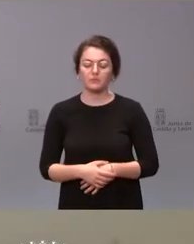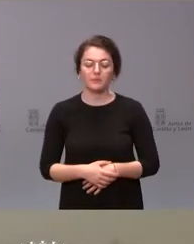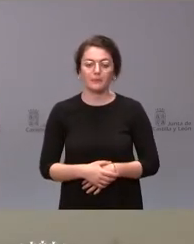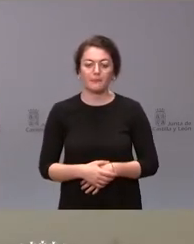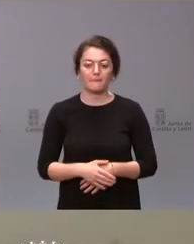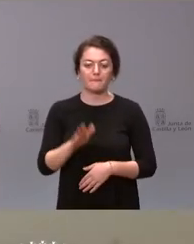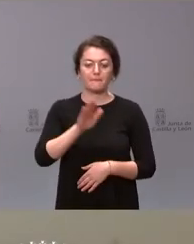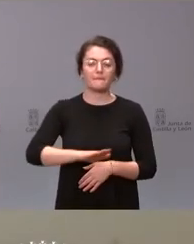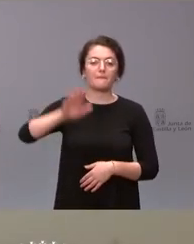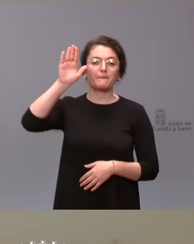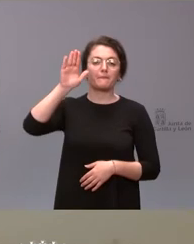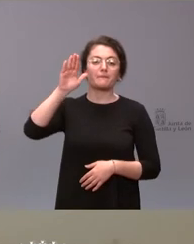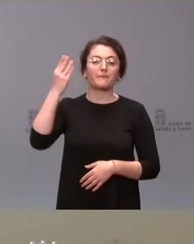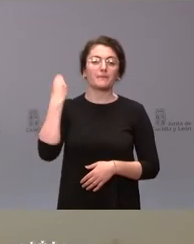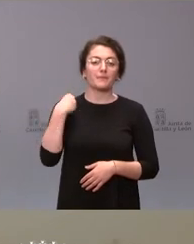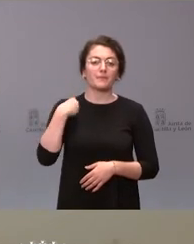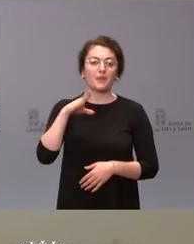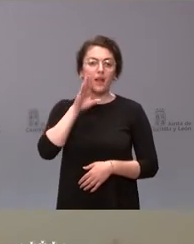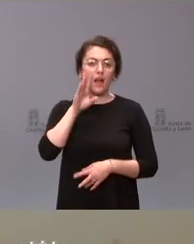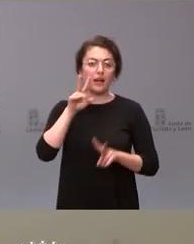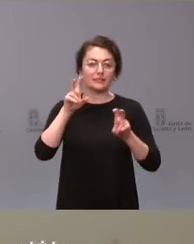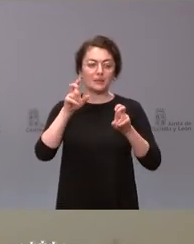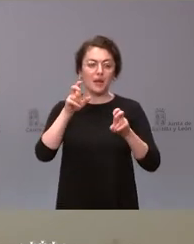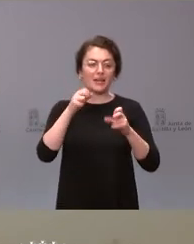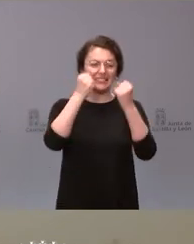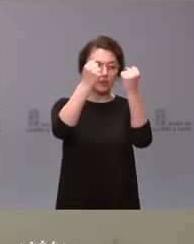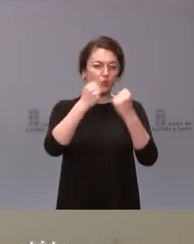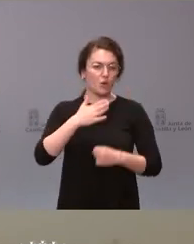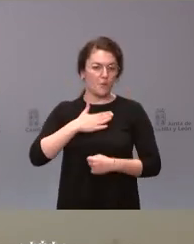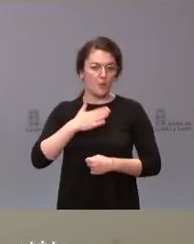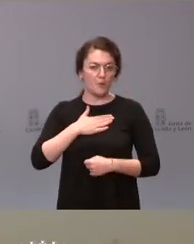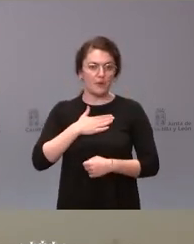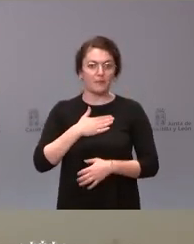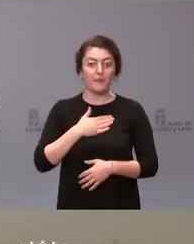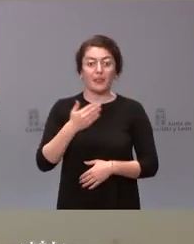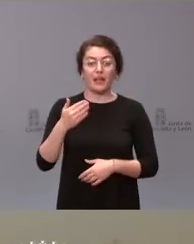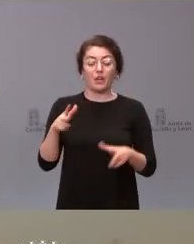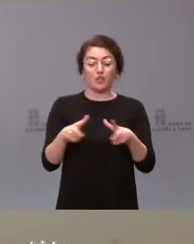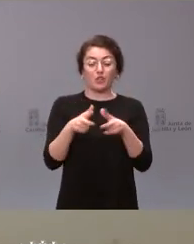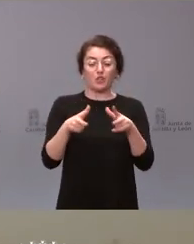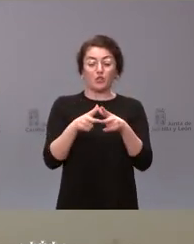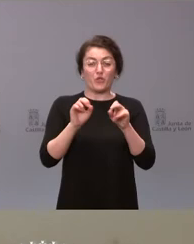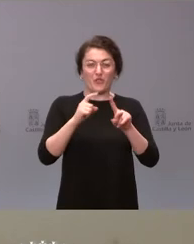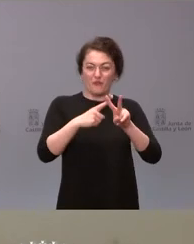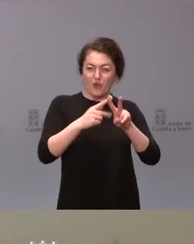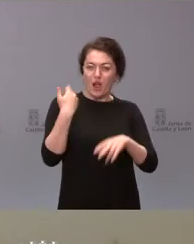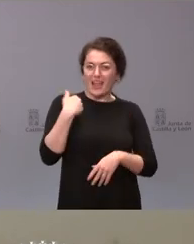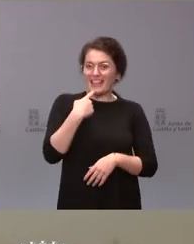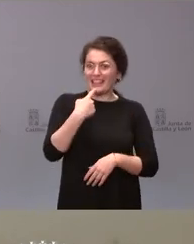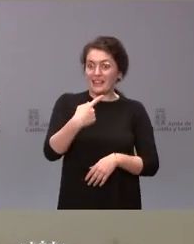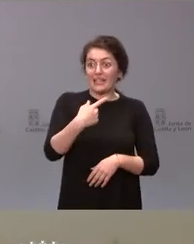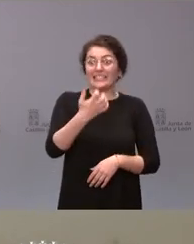Sí, por retomar el tema de las instituciones propias el Consejo de Gobierno ayer realmente lo que dijo es que de poder la suprimiría